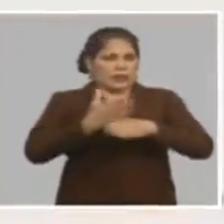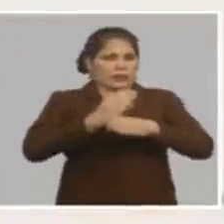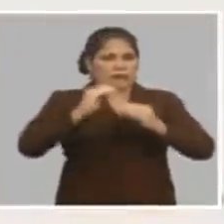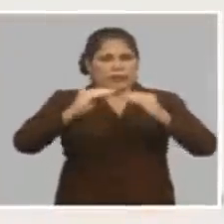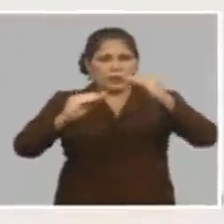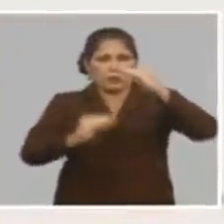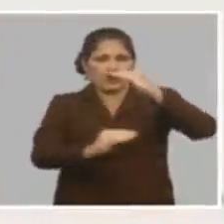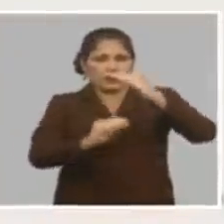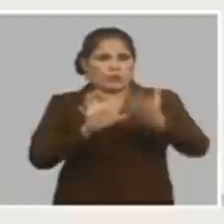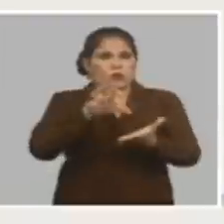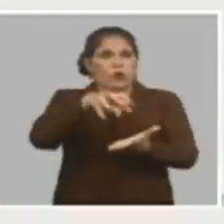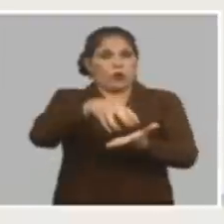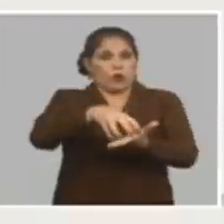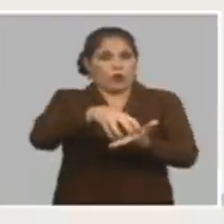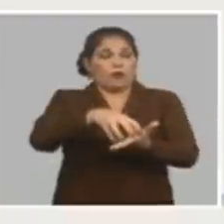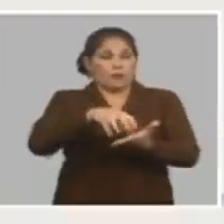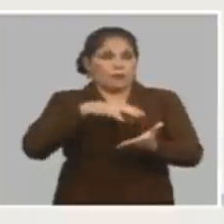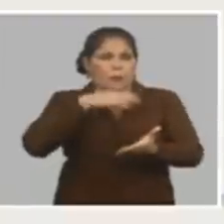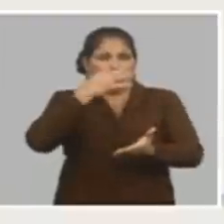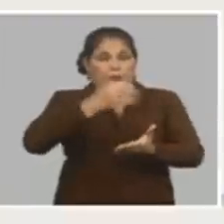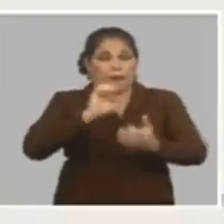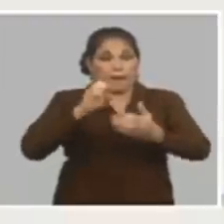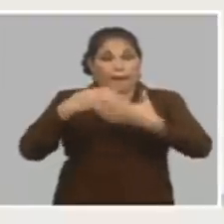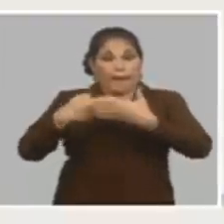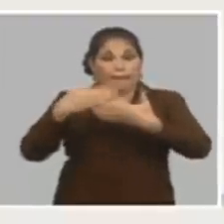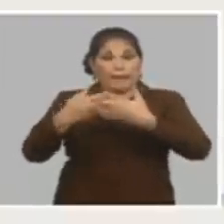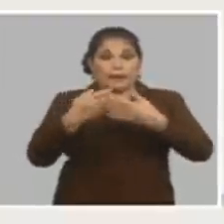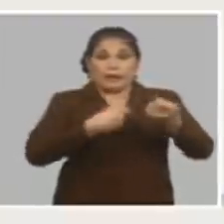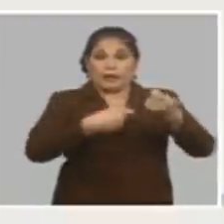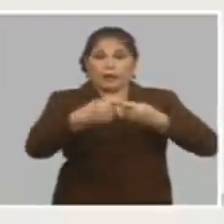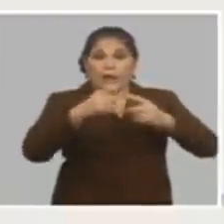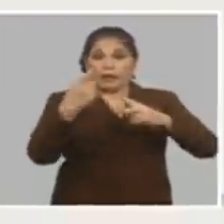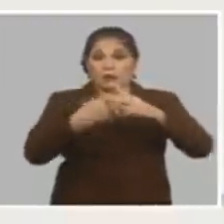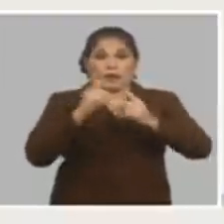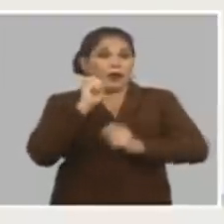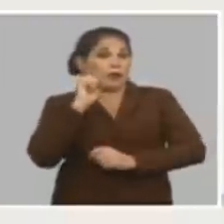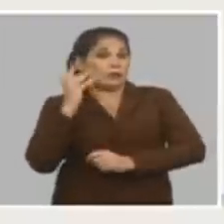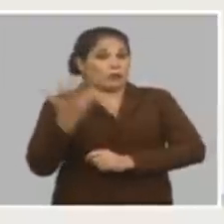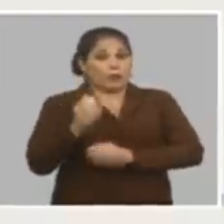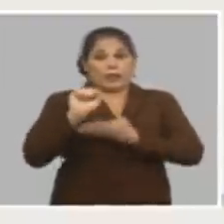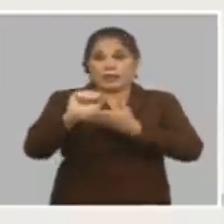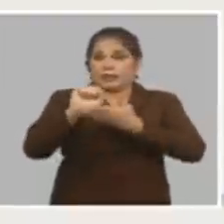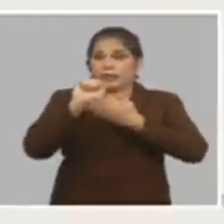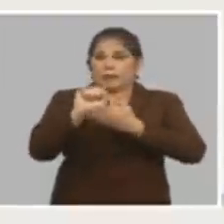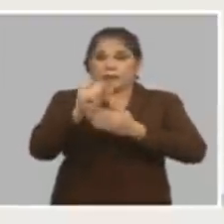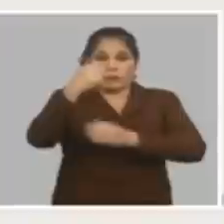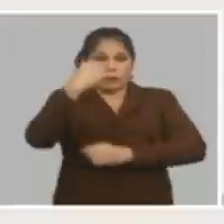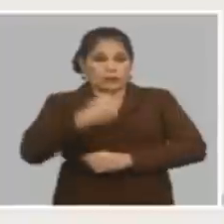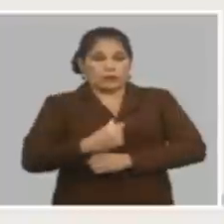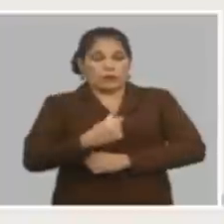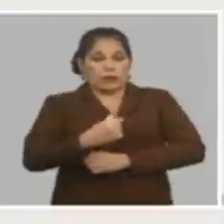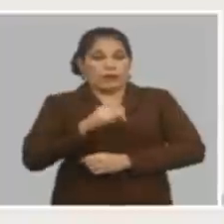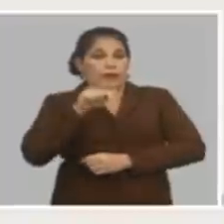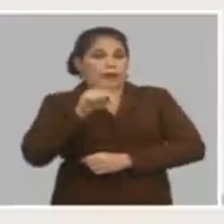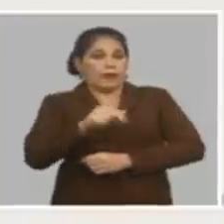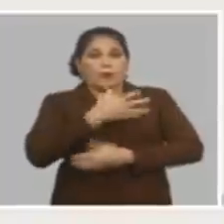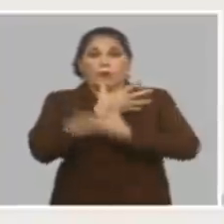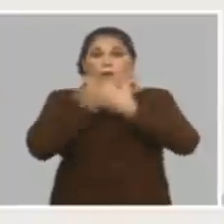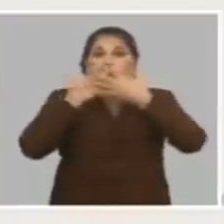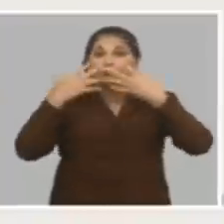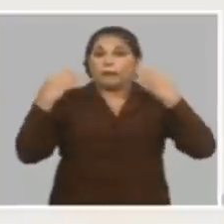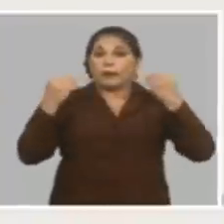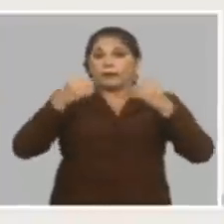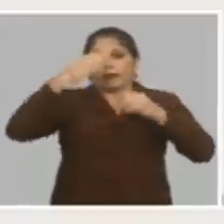bueno las empresas de comercio gastronomía y servicios técnicos y personales el ejercicio nos dio una pérdida